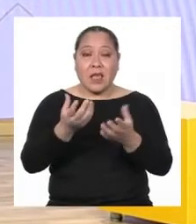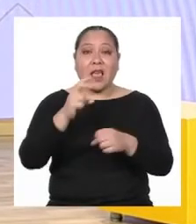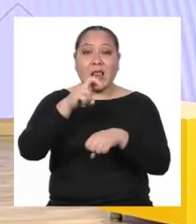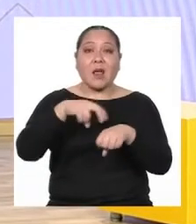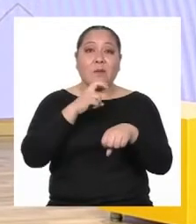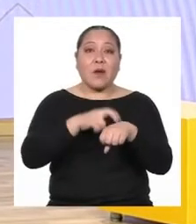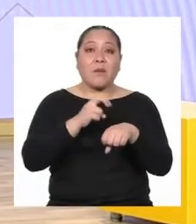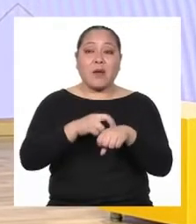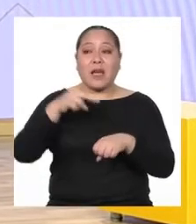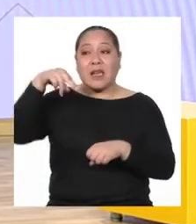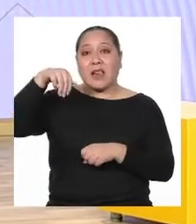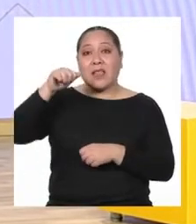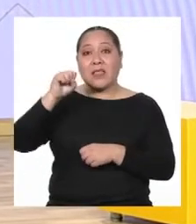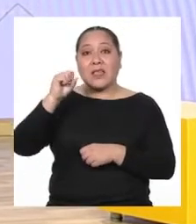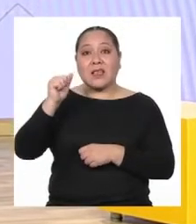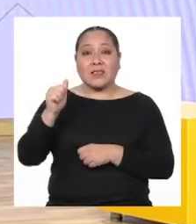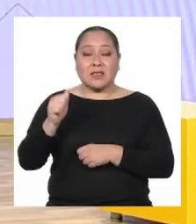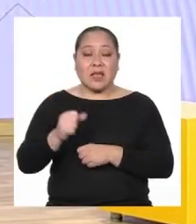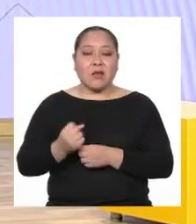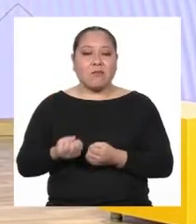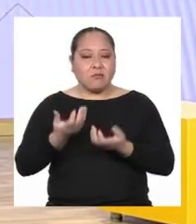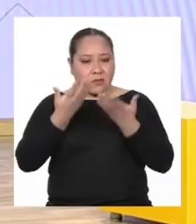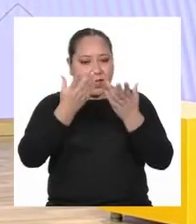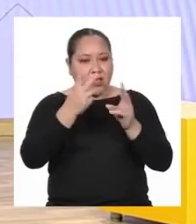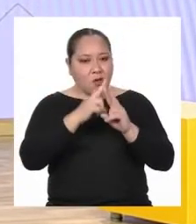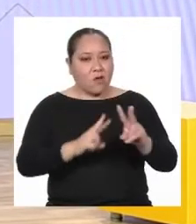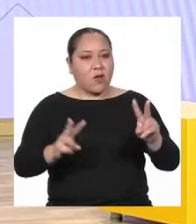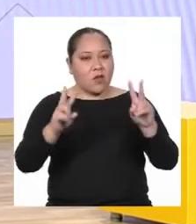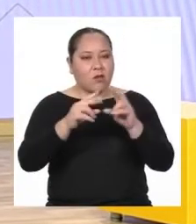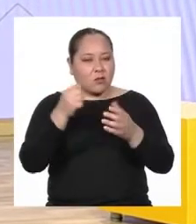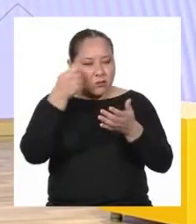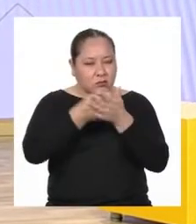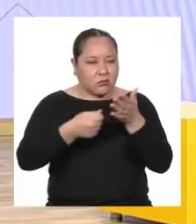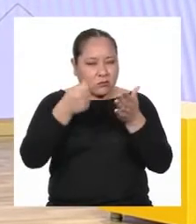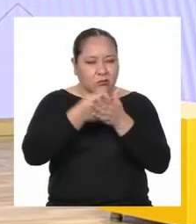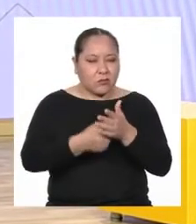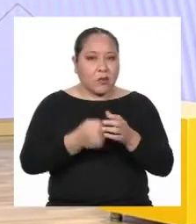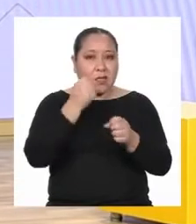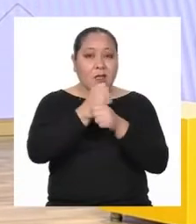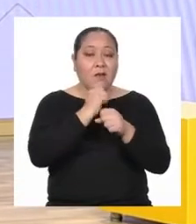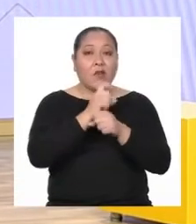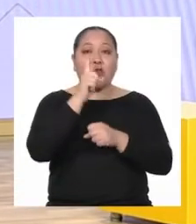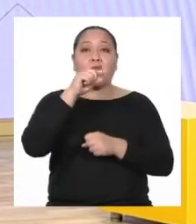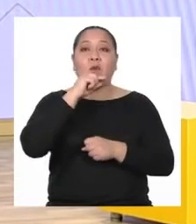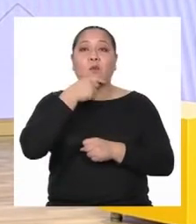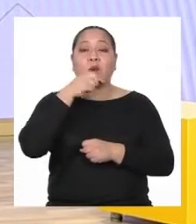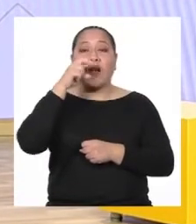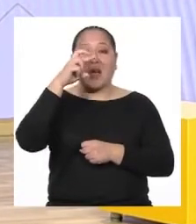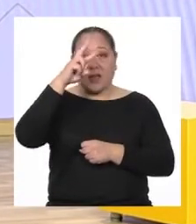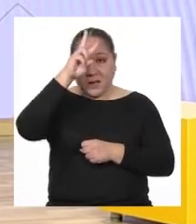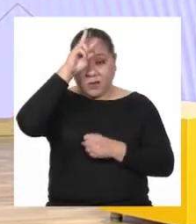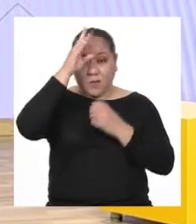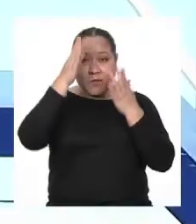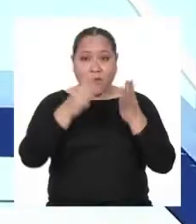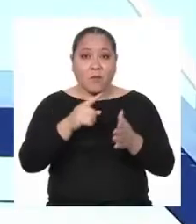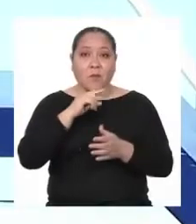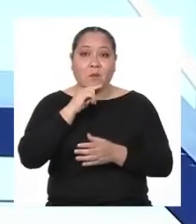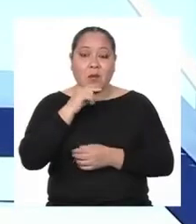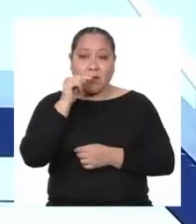valorando el esfuerzo y dedicación de una mujer peruana Considerándola un talento